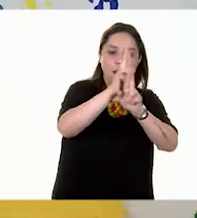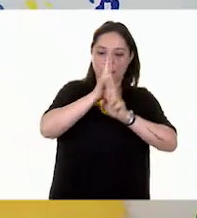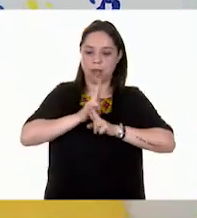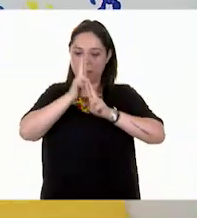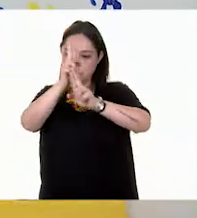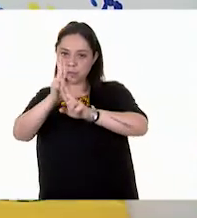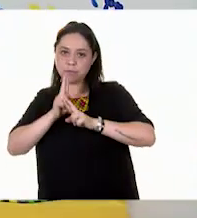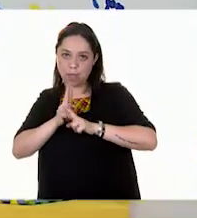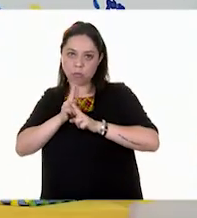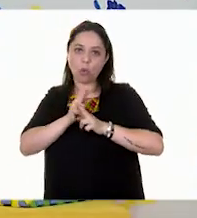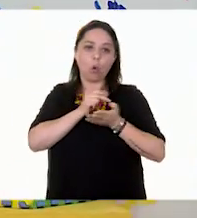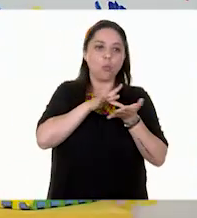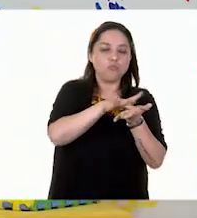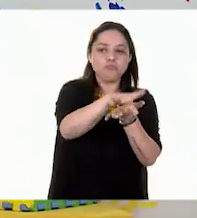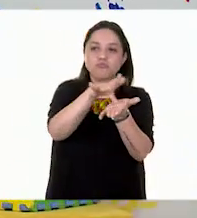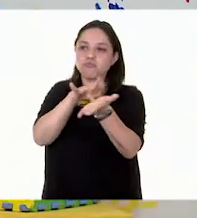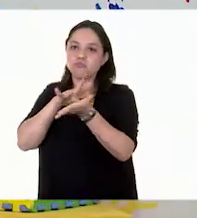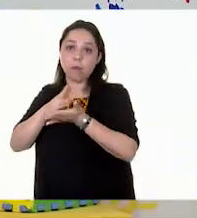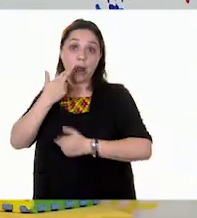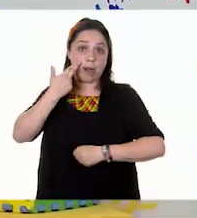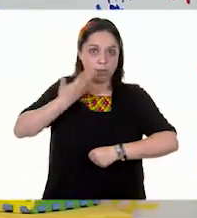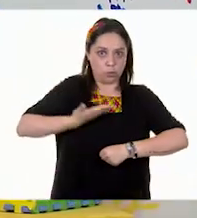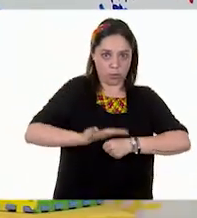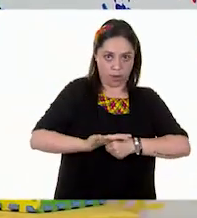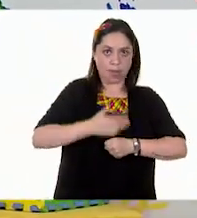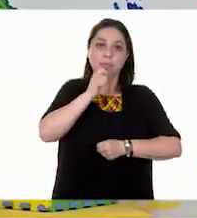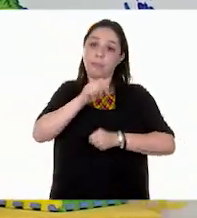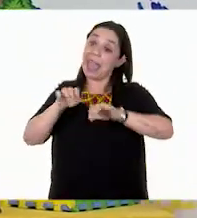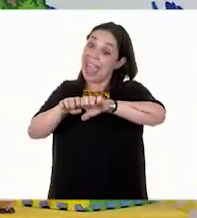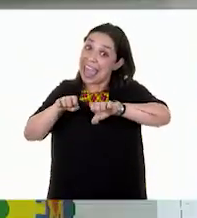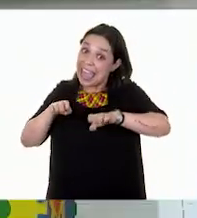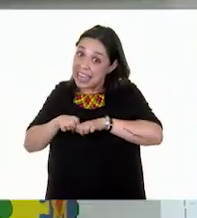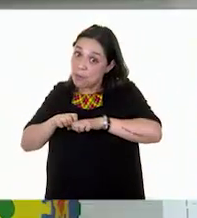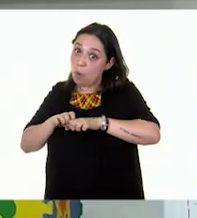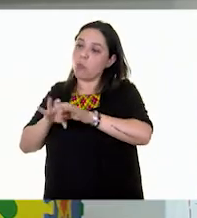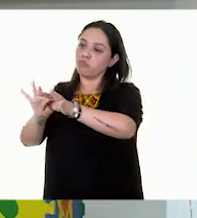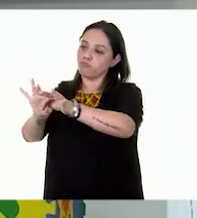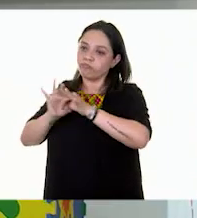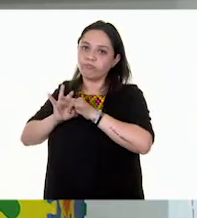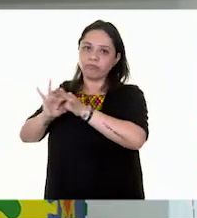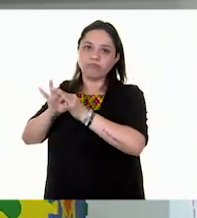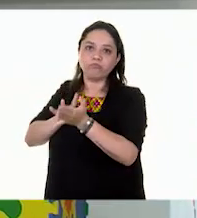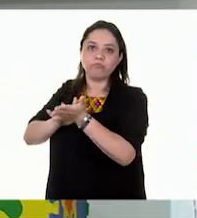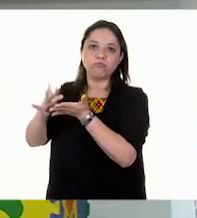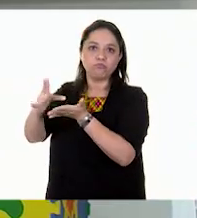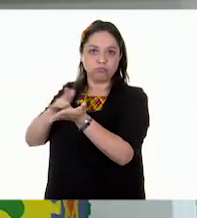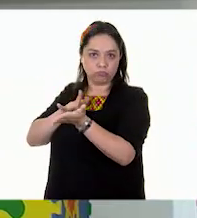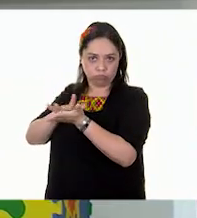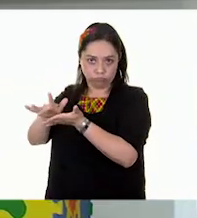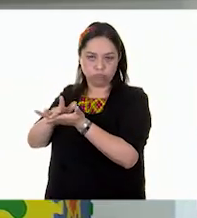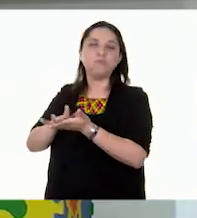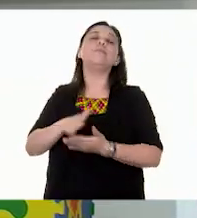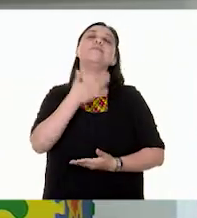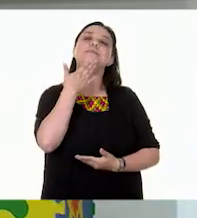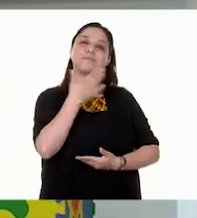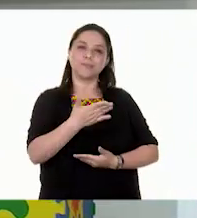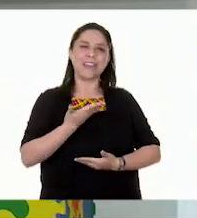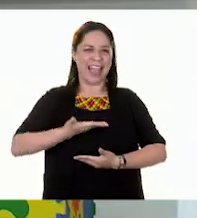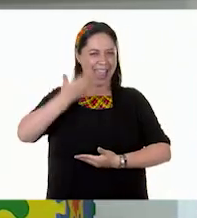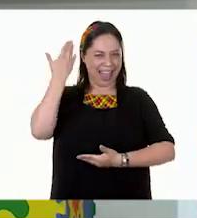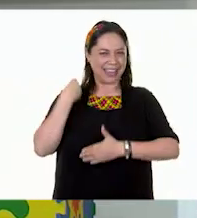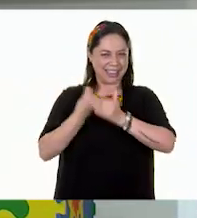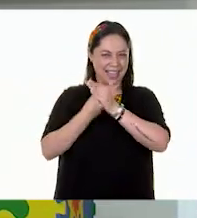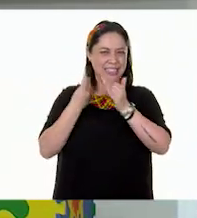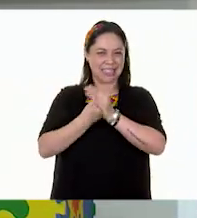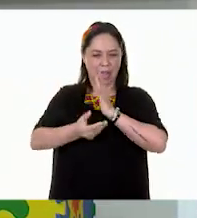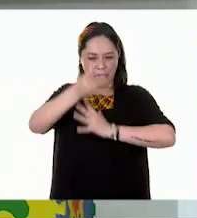responsabilidad y trabajo en equipo, Erick. Muy bien, maestra. La clase pasada aprendimos que hay distintas acciones que